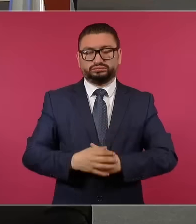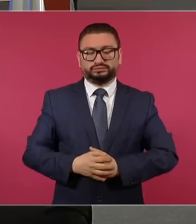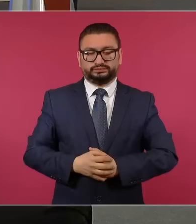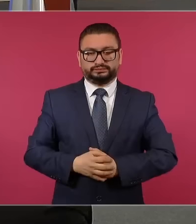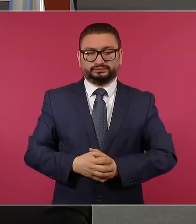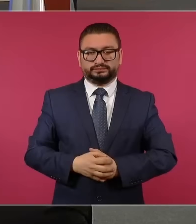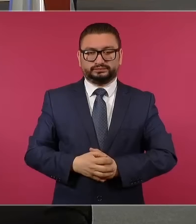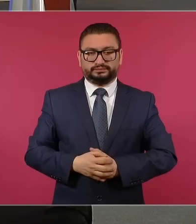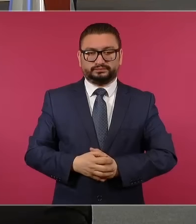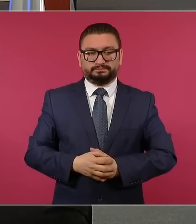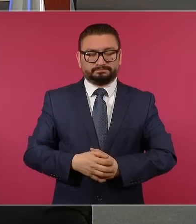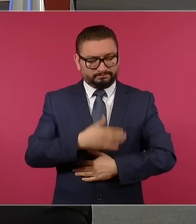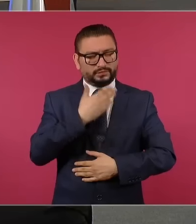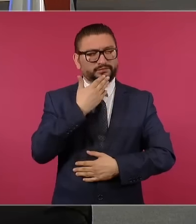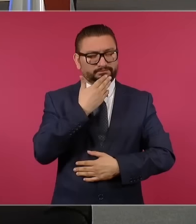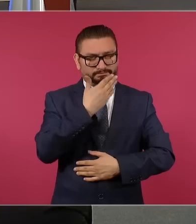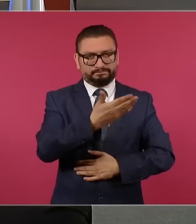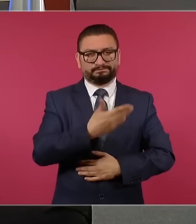Muy bien.